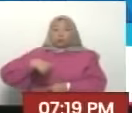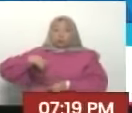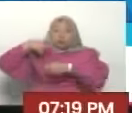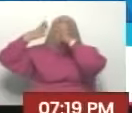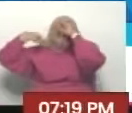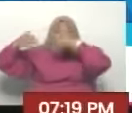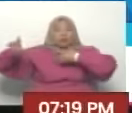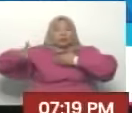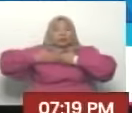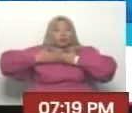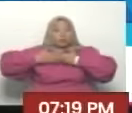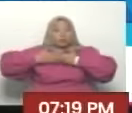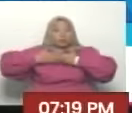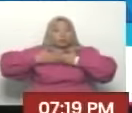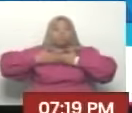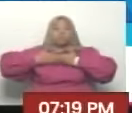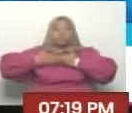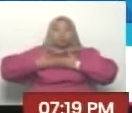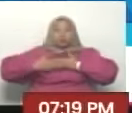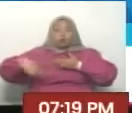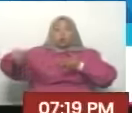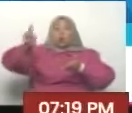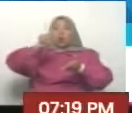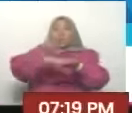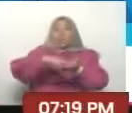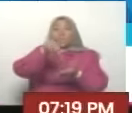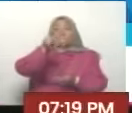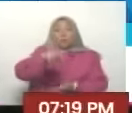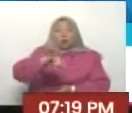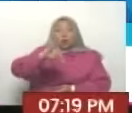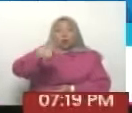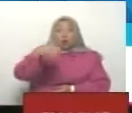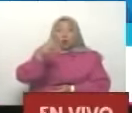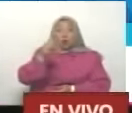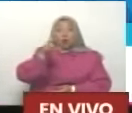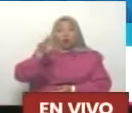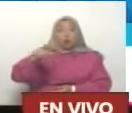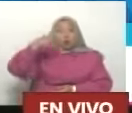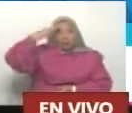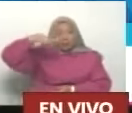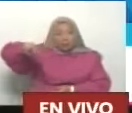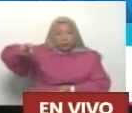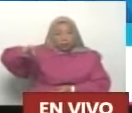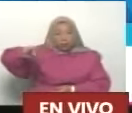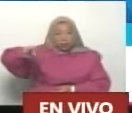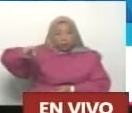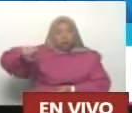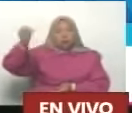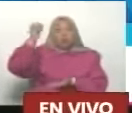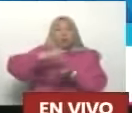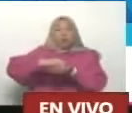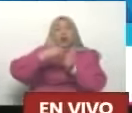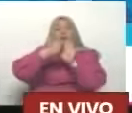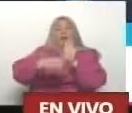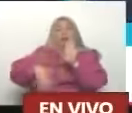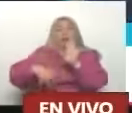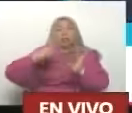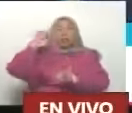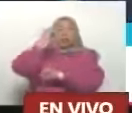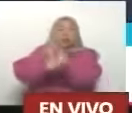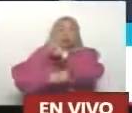estará cerrada hasta tanto no regresen a Jorge Glass a México y se restituye al derecho internacional